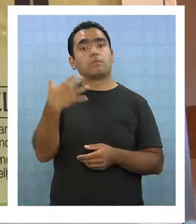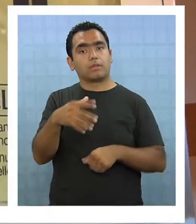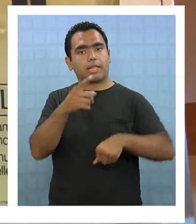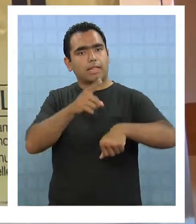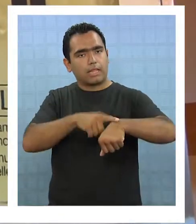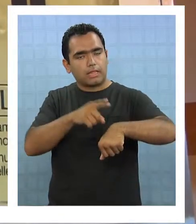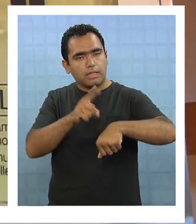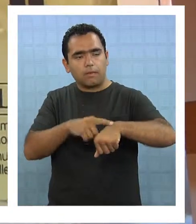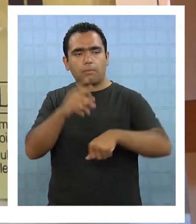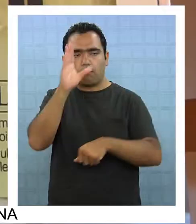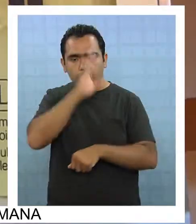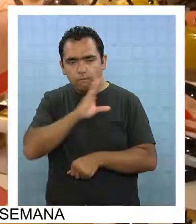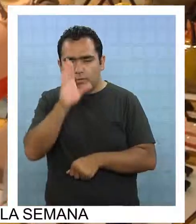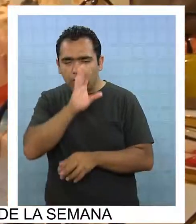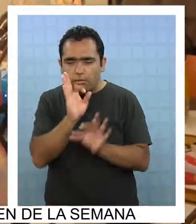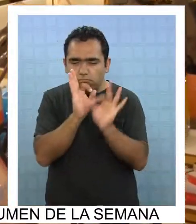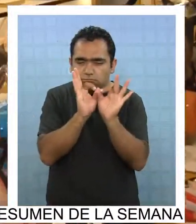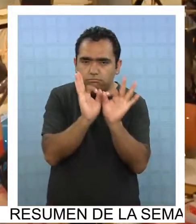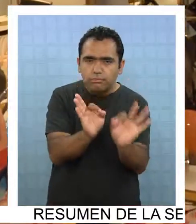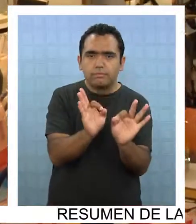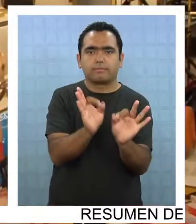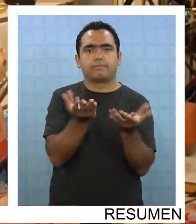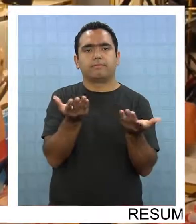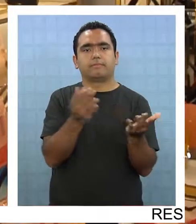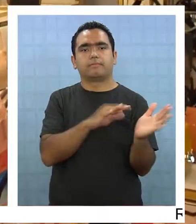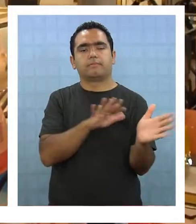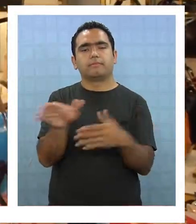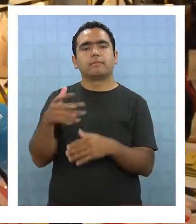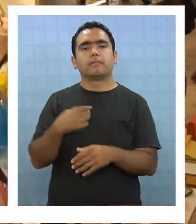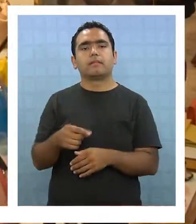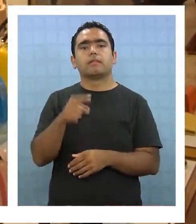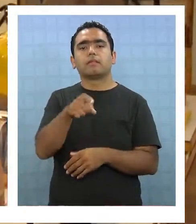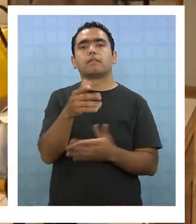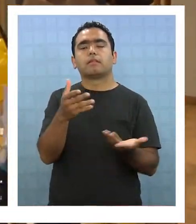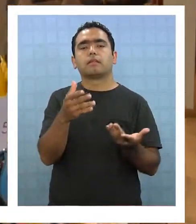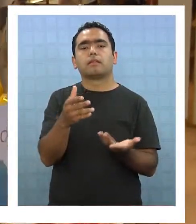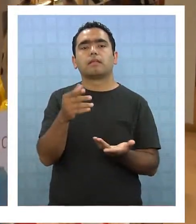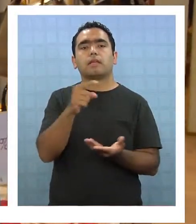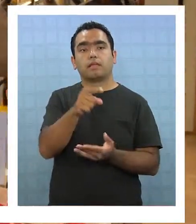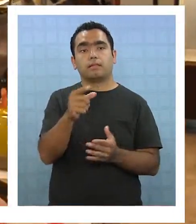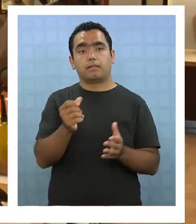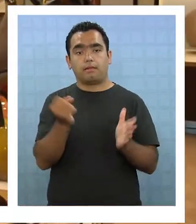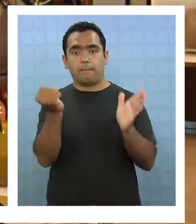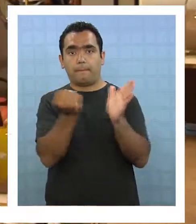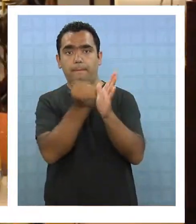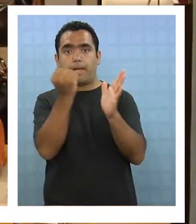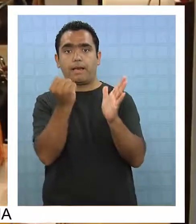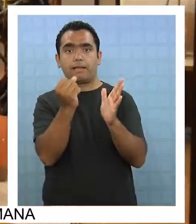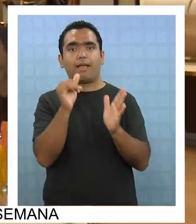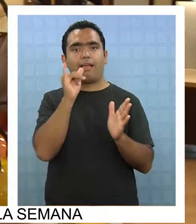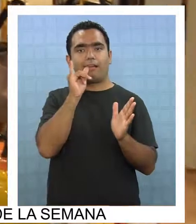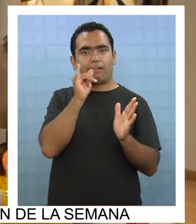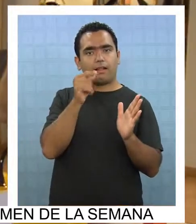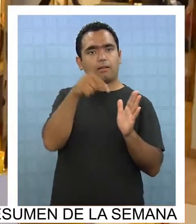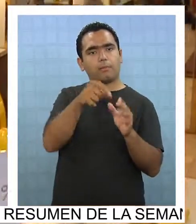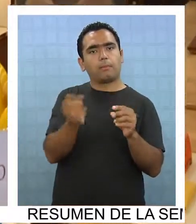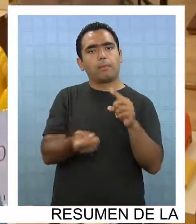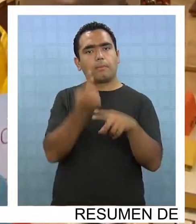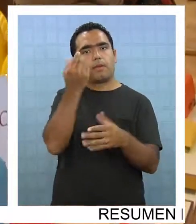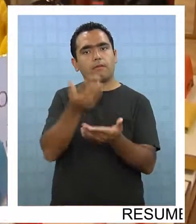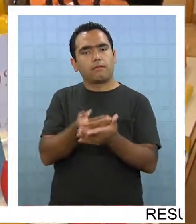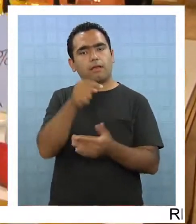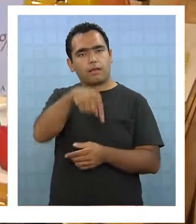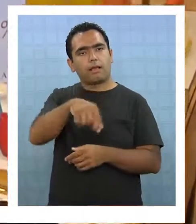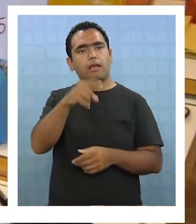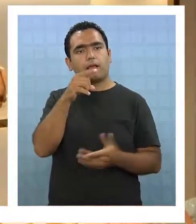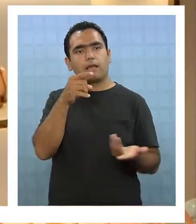tomarse el tiempo de buscar lo adecuado para la ocasión. Forla es una marca italiana, es primera tienda que se instala acá en